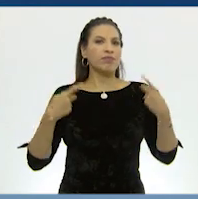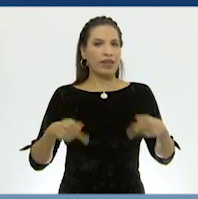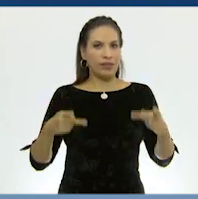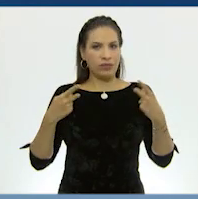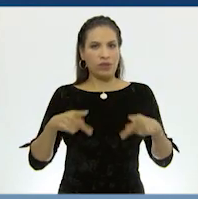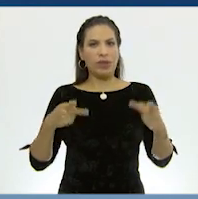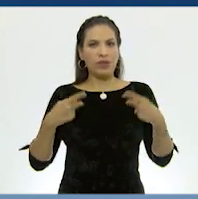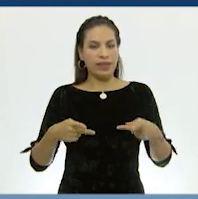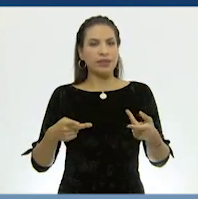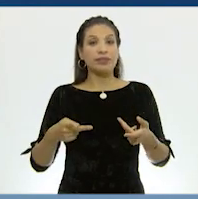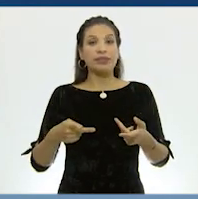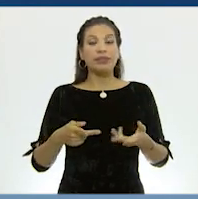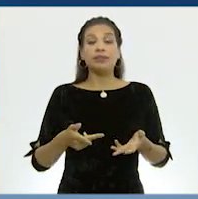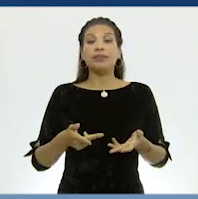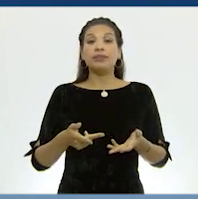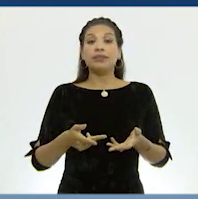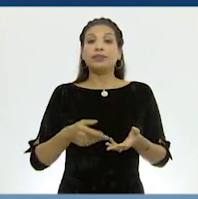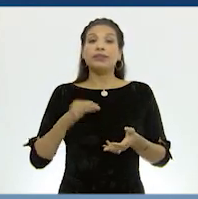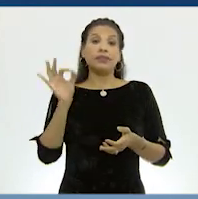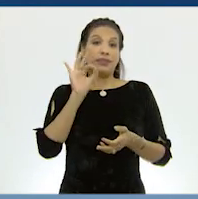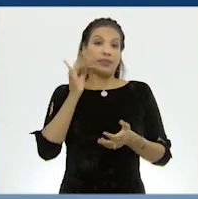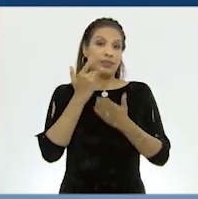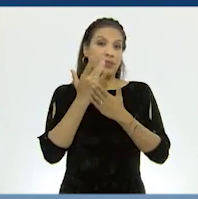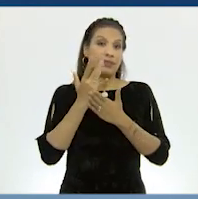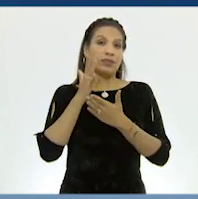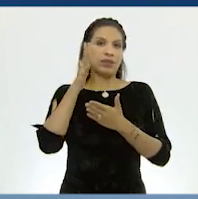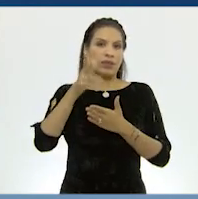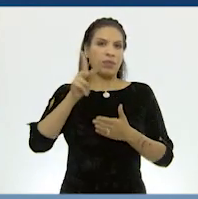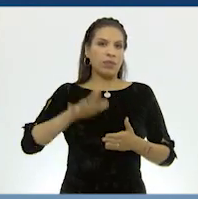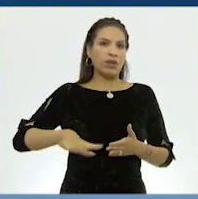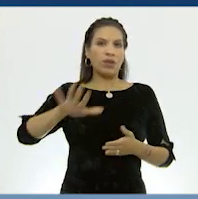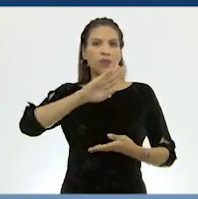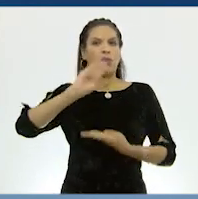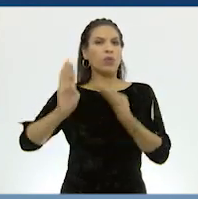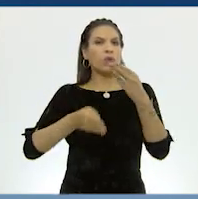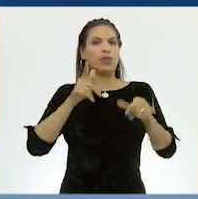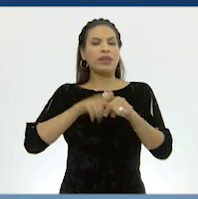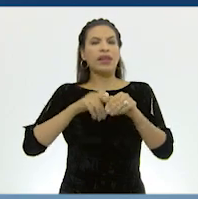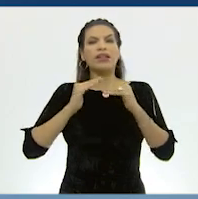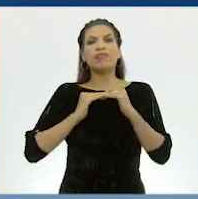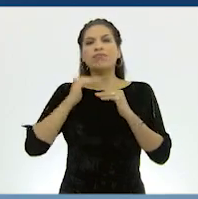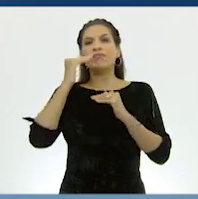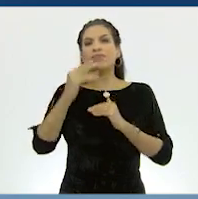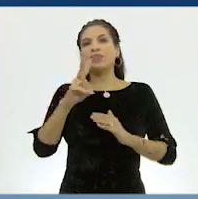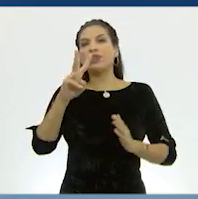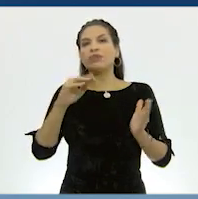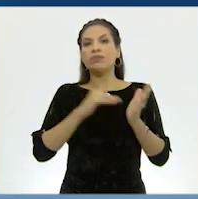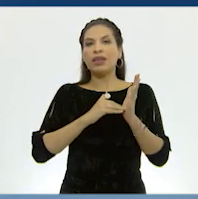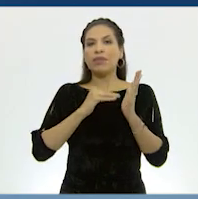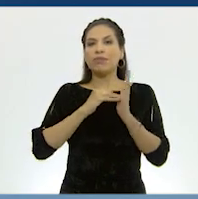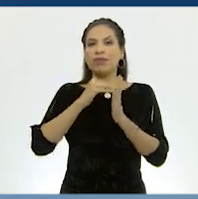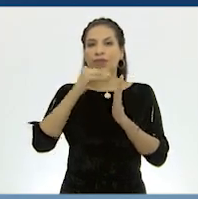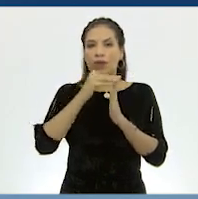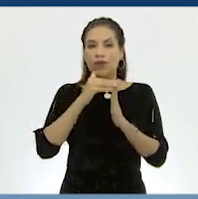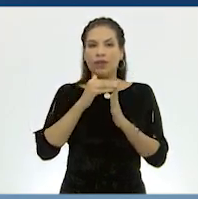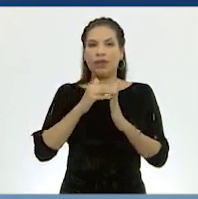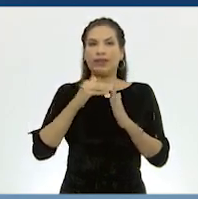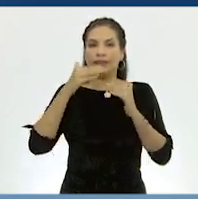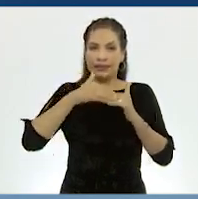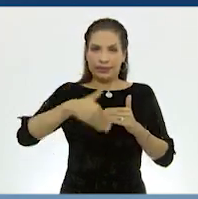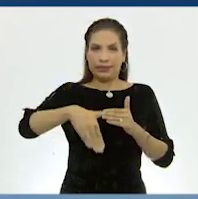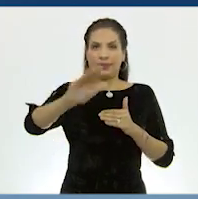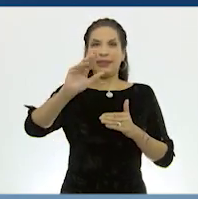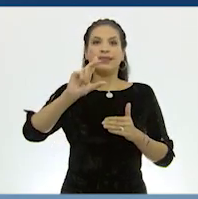personas. Y se espera que la población mundial aumente 2.000 millones en los